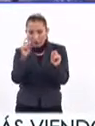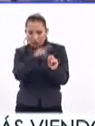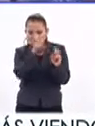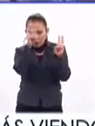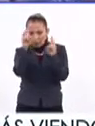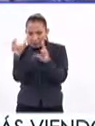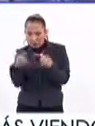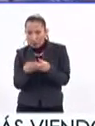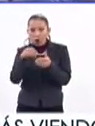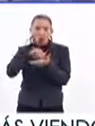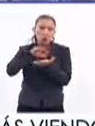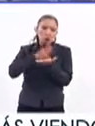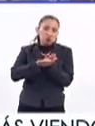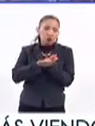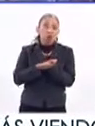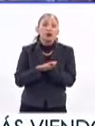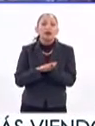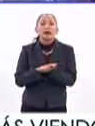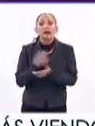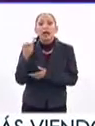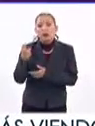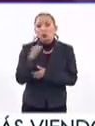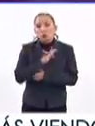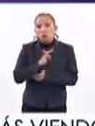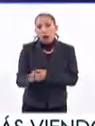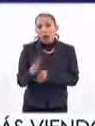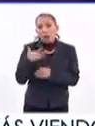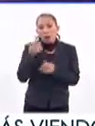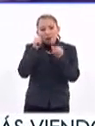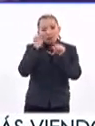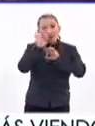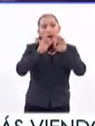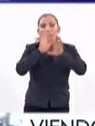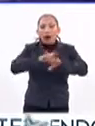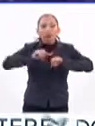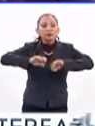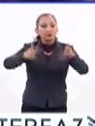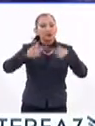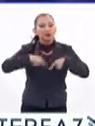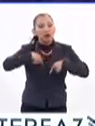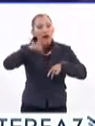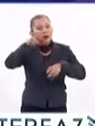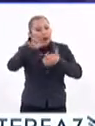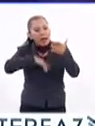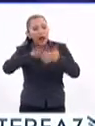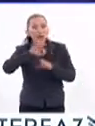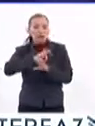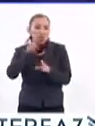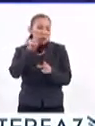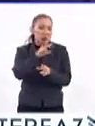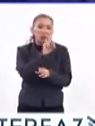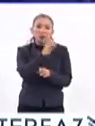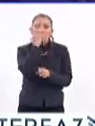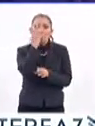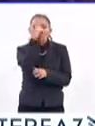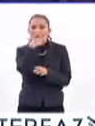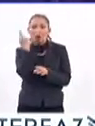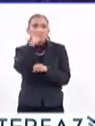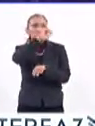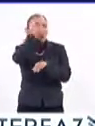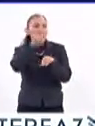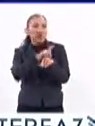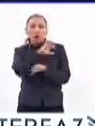por suscripción. Esto nos da la posibilidad de atender un mayor número de usuarios. Pueden ser consultados las 24 horas